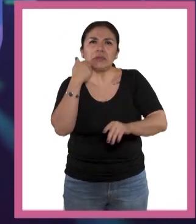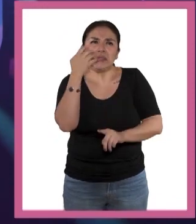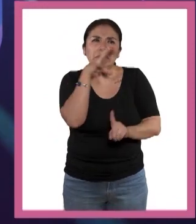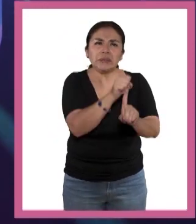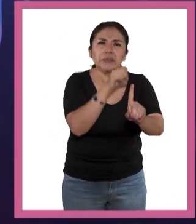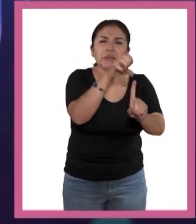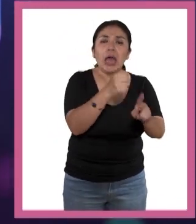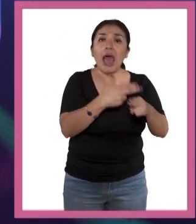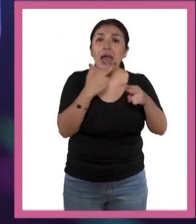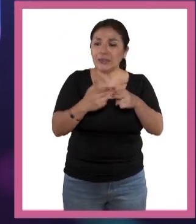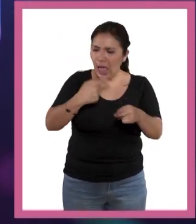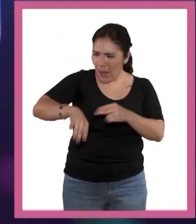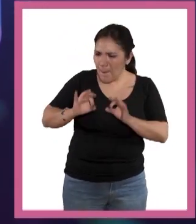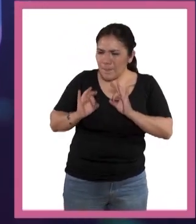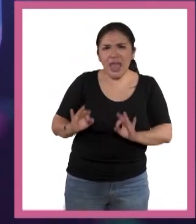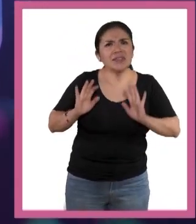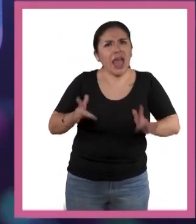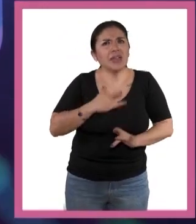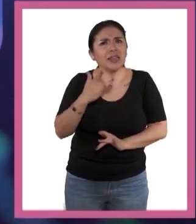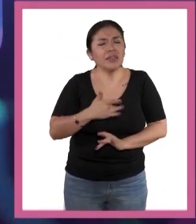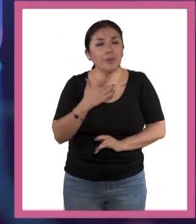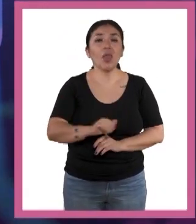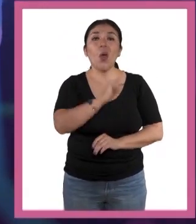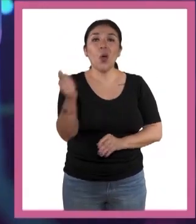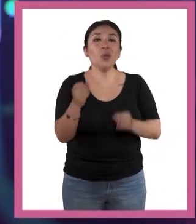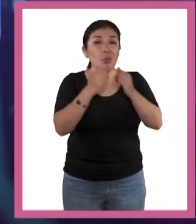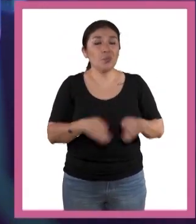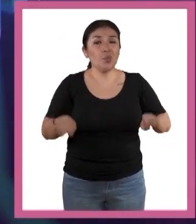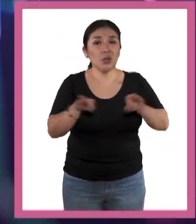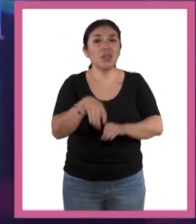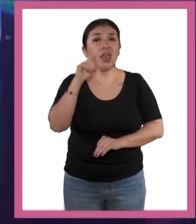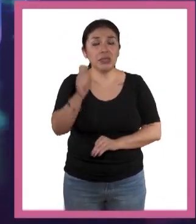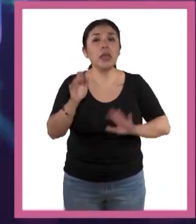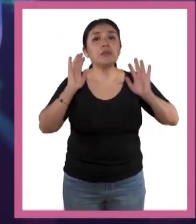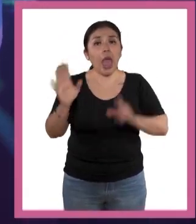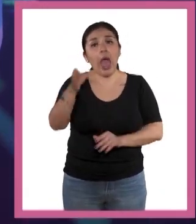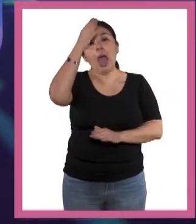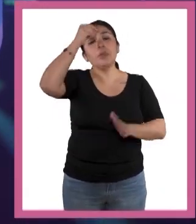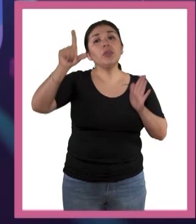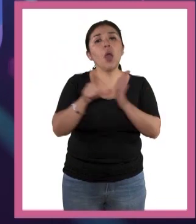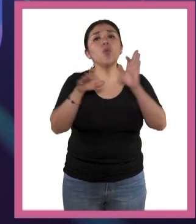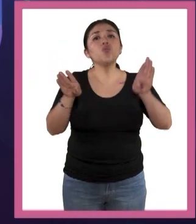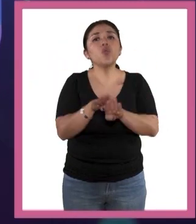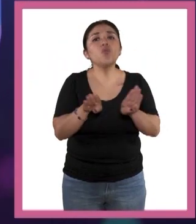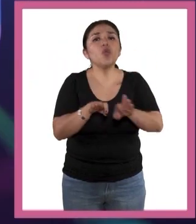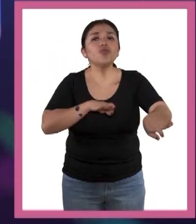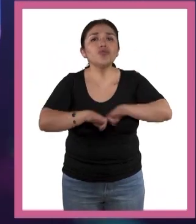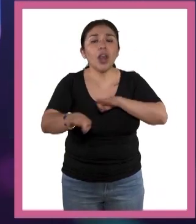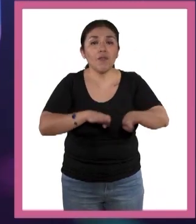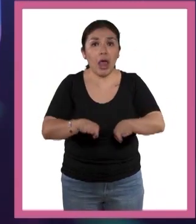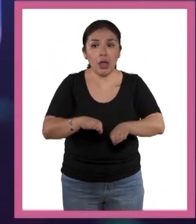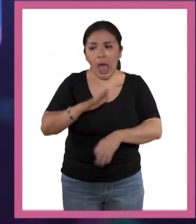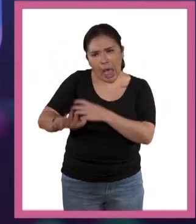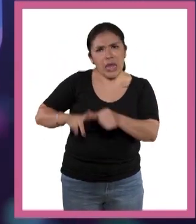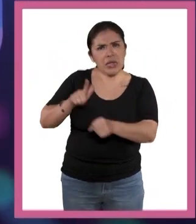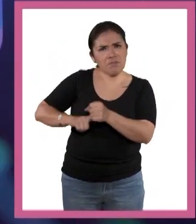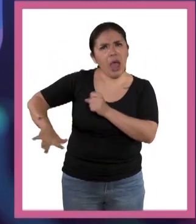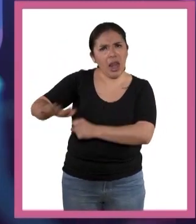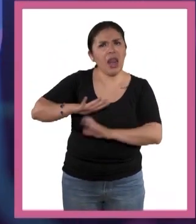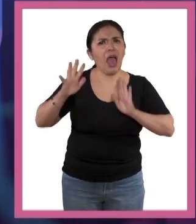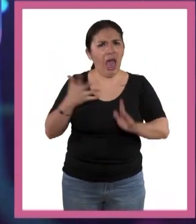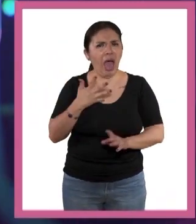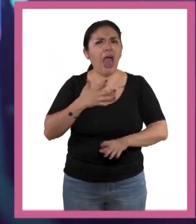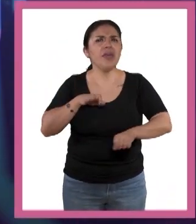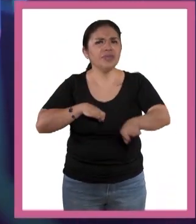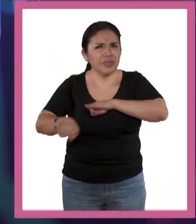una vez que las primeras se satisfacen. Una parte importante es que aprendimos a trabajar. El trabajo en los animales existe, en